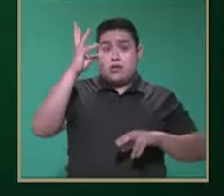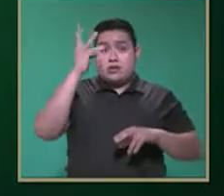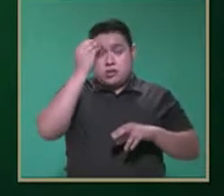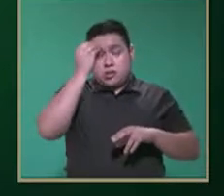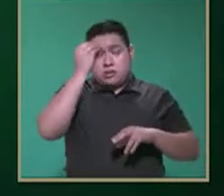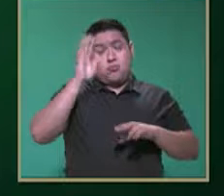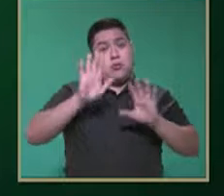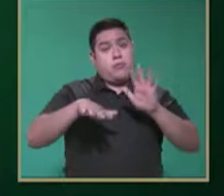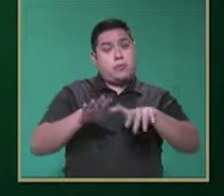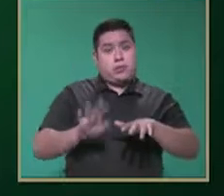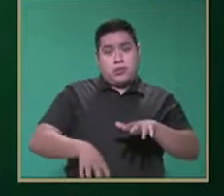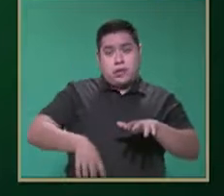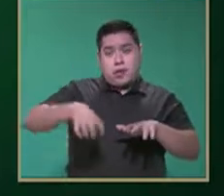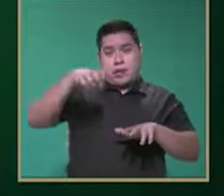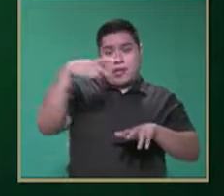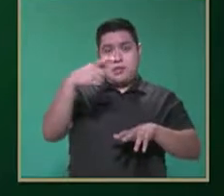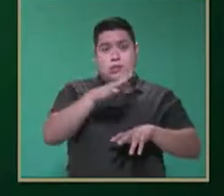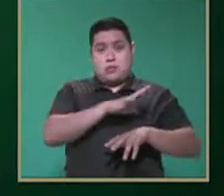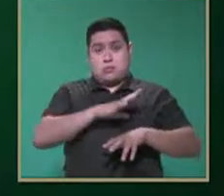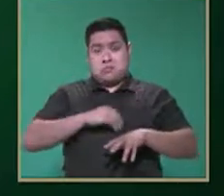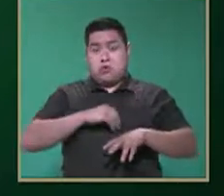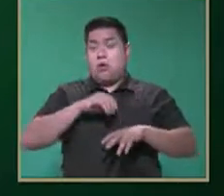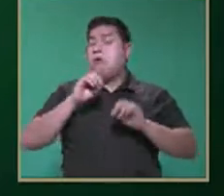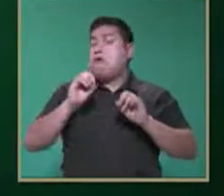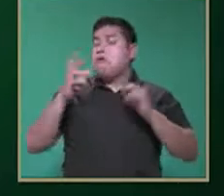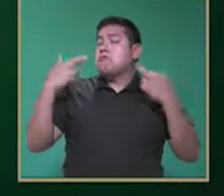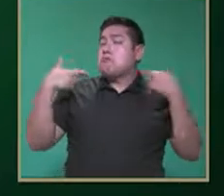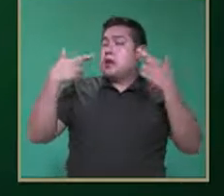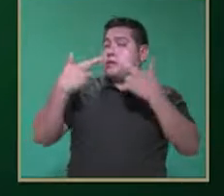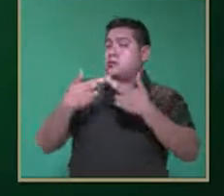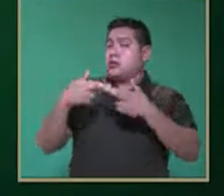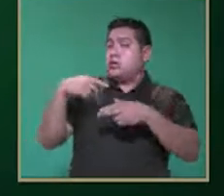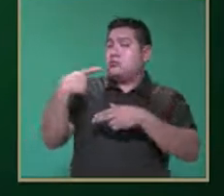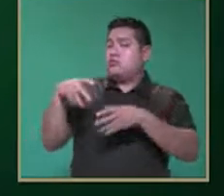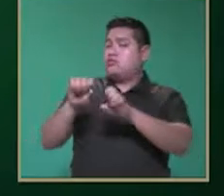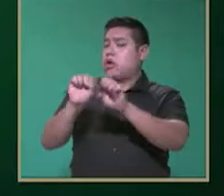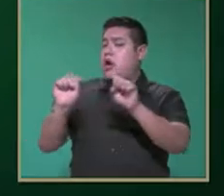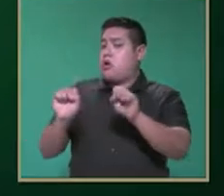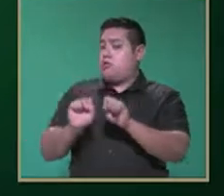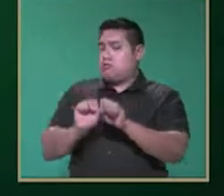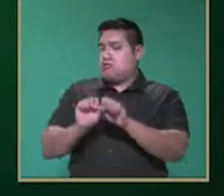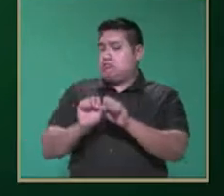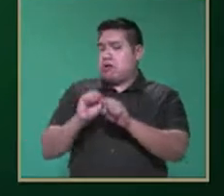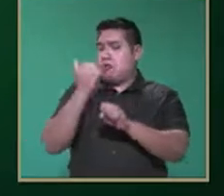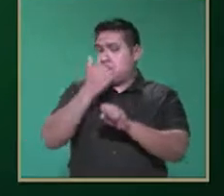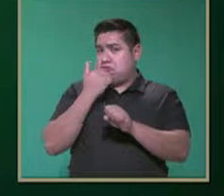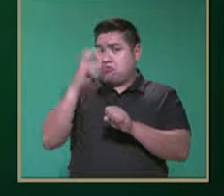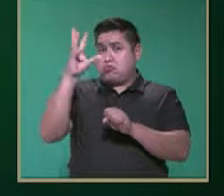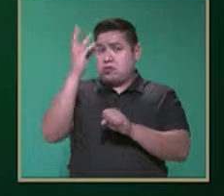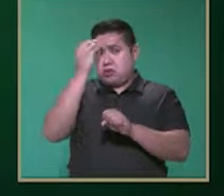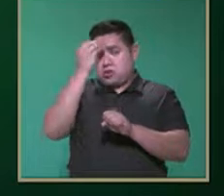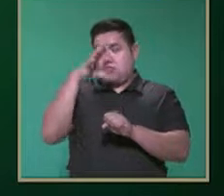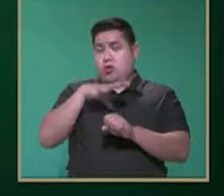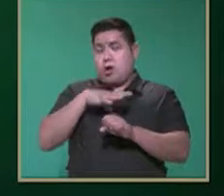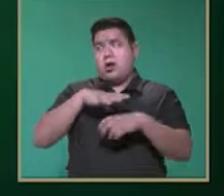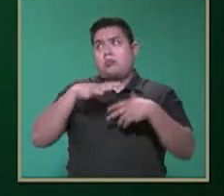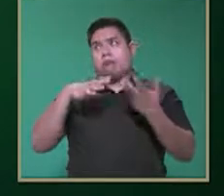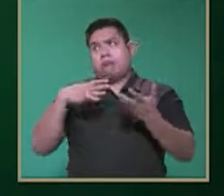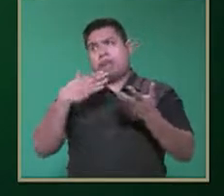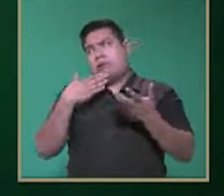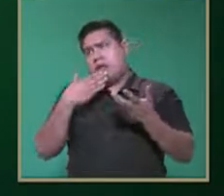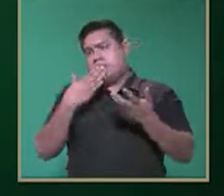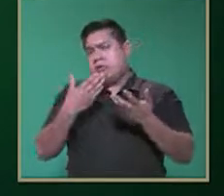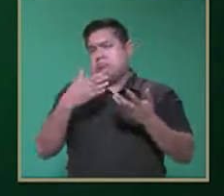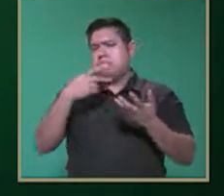hijos o los docentes que tengan esa información necesaria para compartir con sus